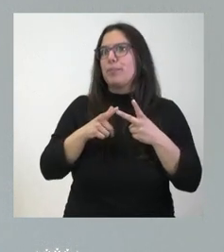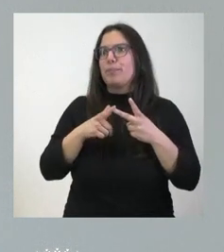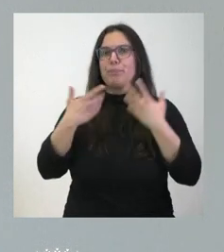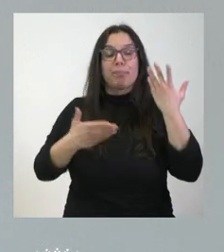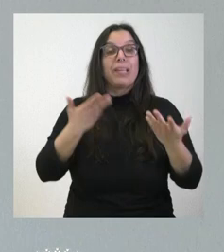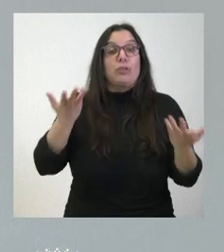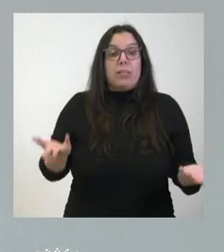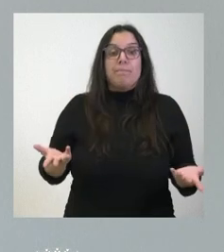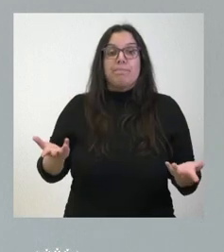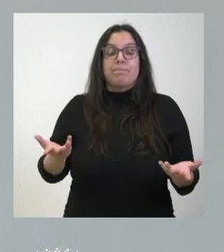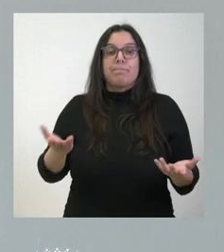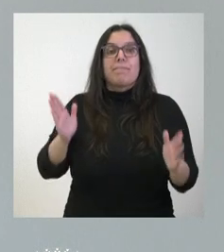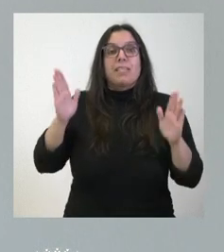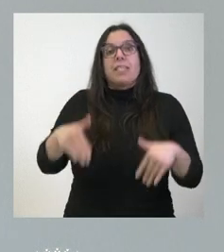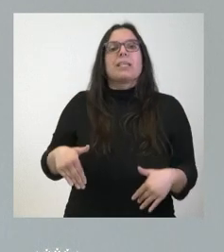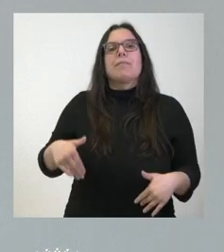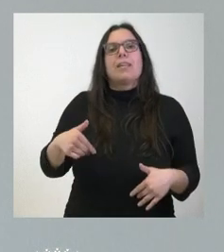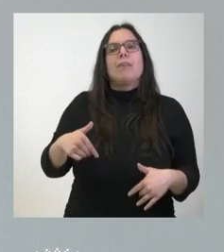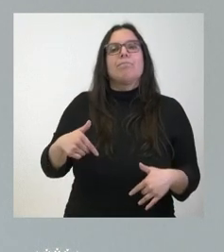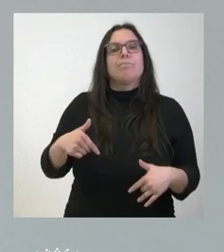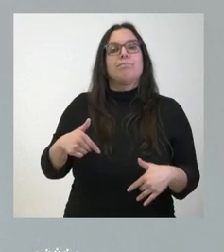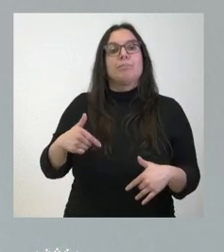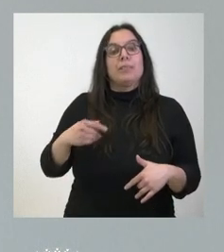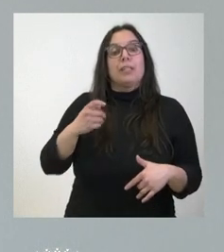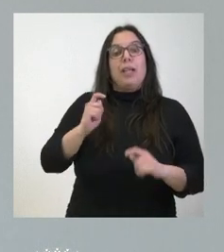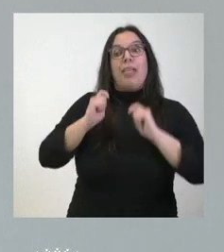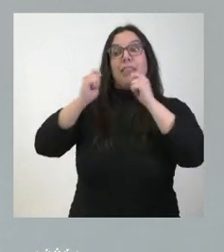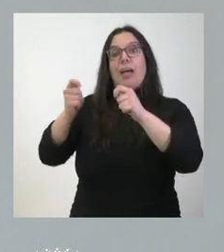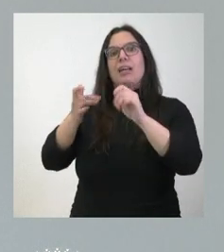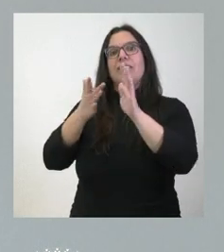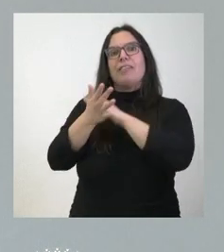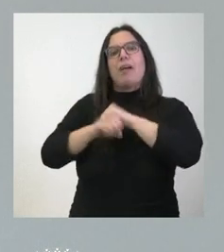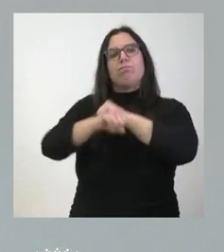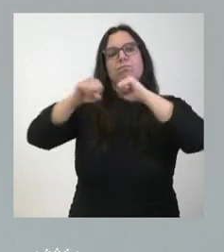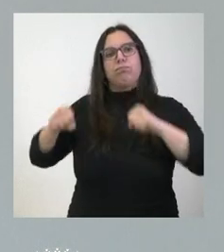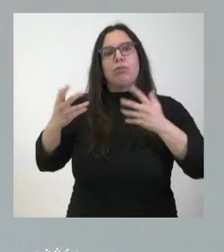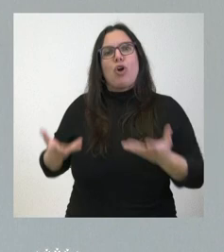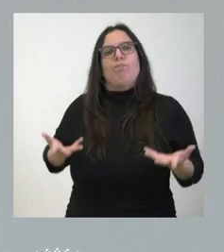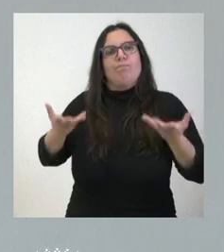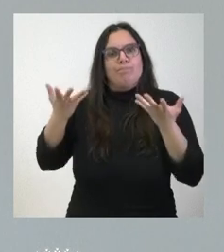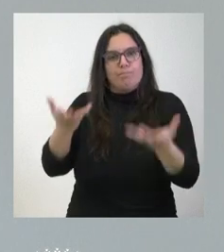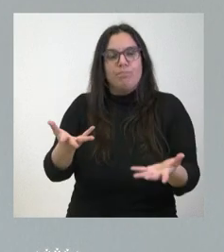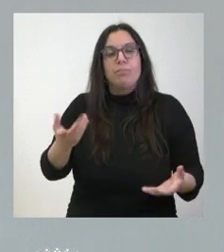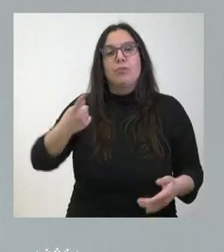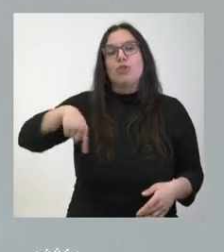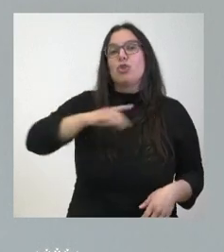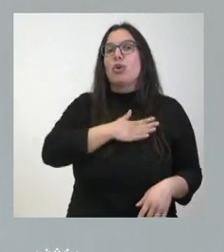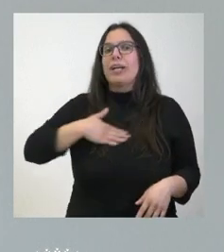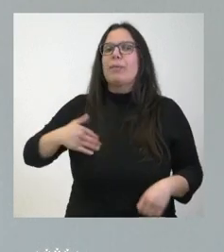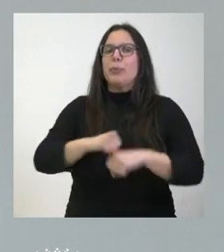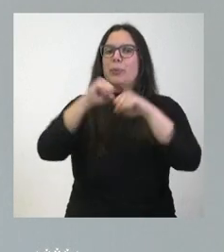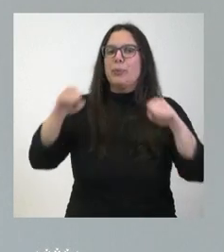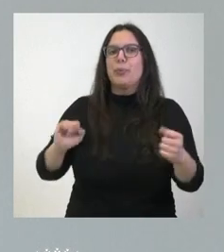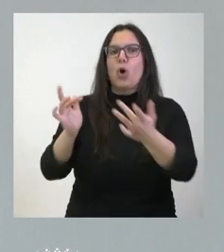esto lo que hace es reforzar la prestación que ofrecemos a este respecto. Queremos con este ámbito reforzar la